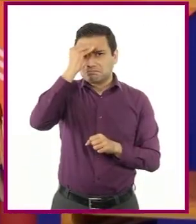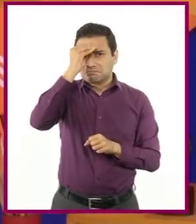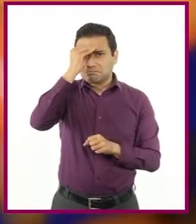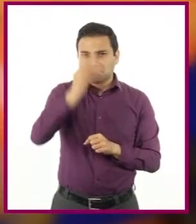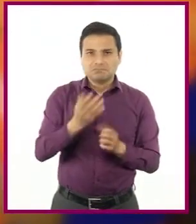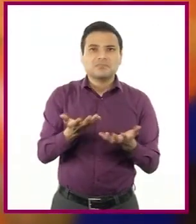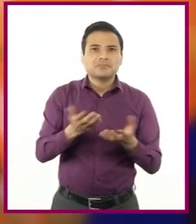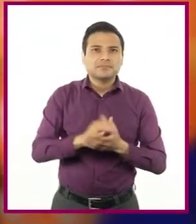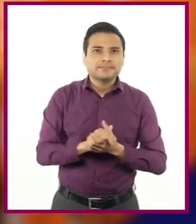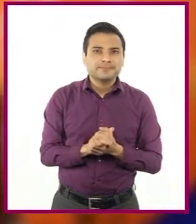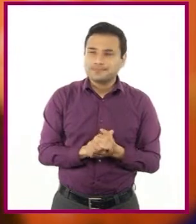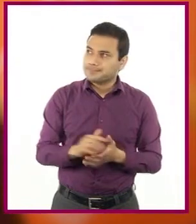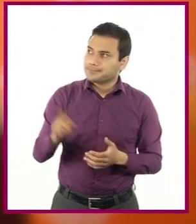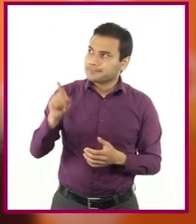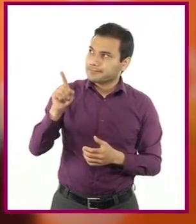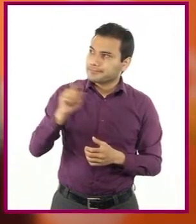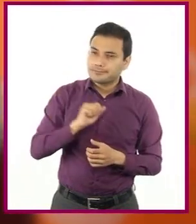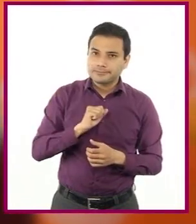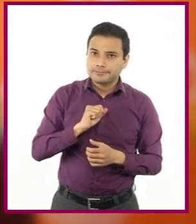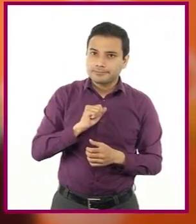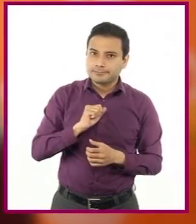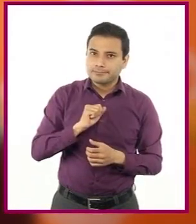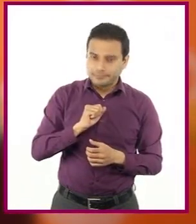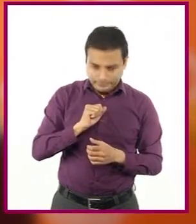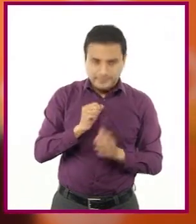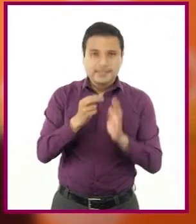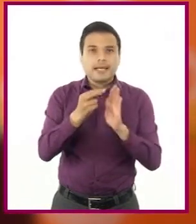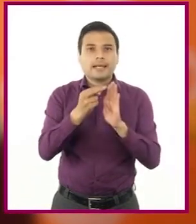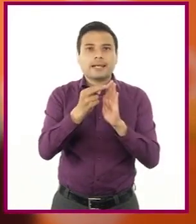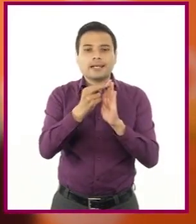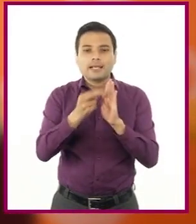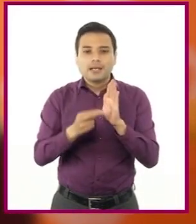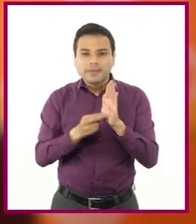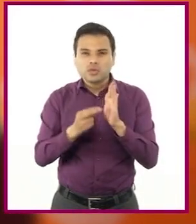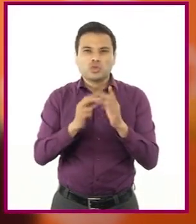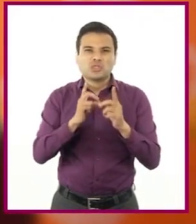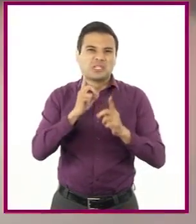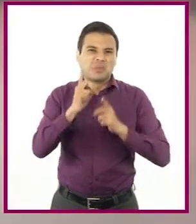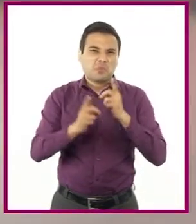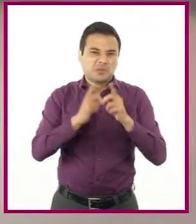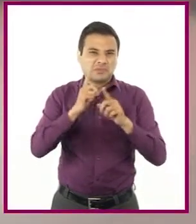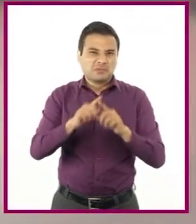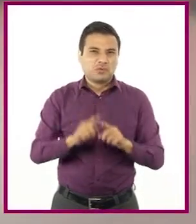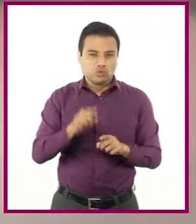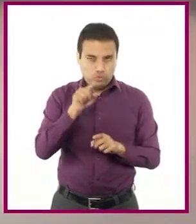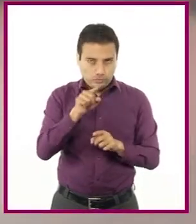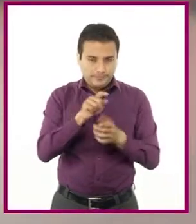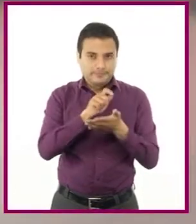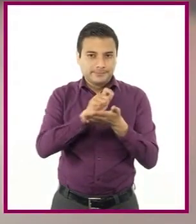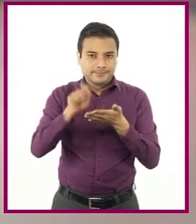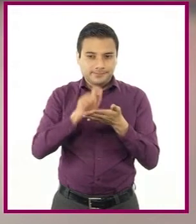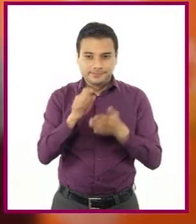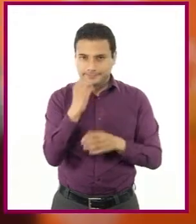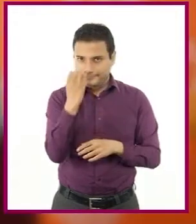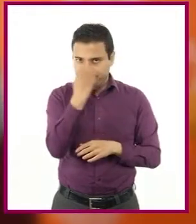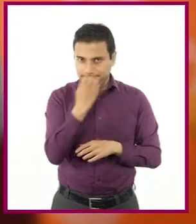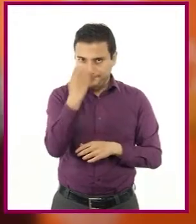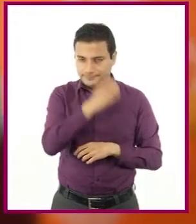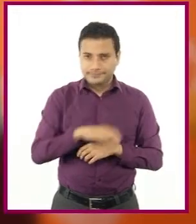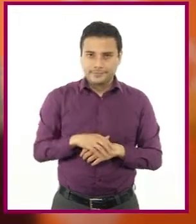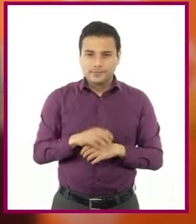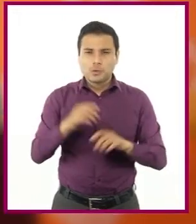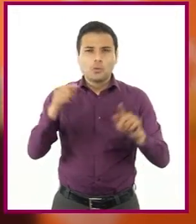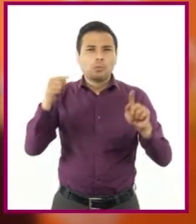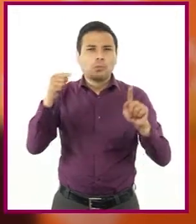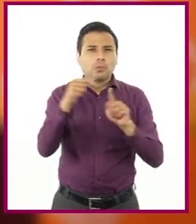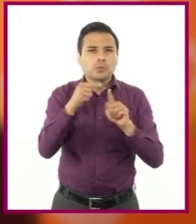sesión es Explora y escribe reglamentos de diversas actividades deportivas. El propósito es Revisar